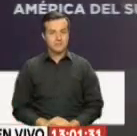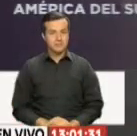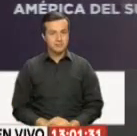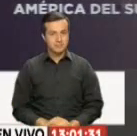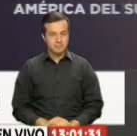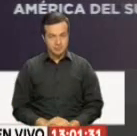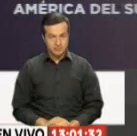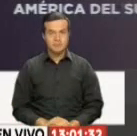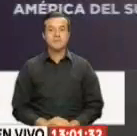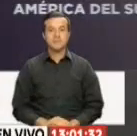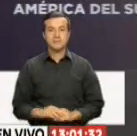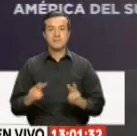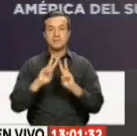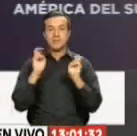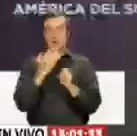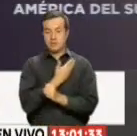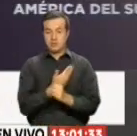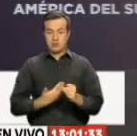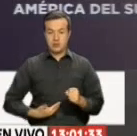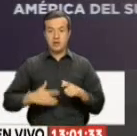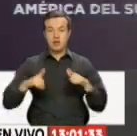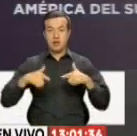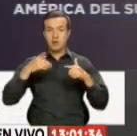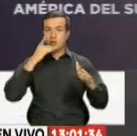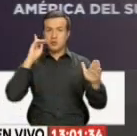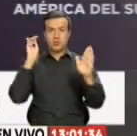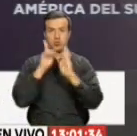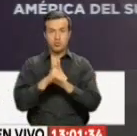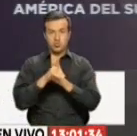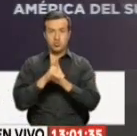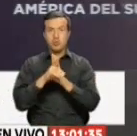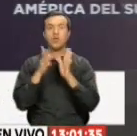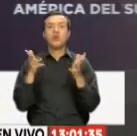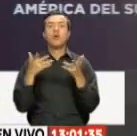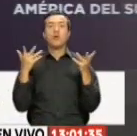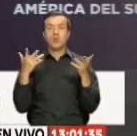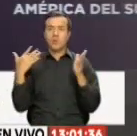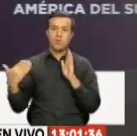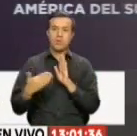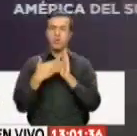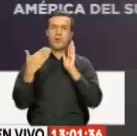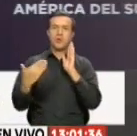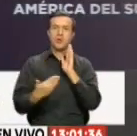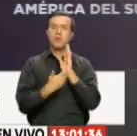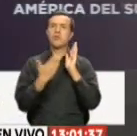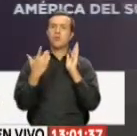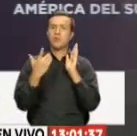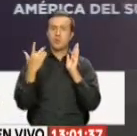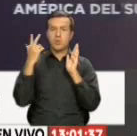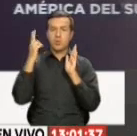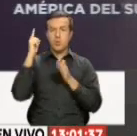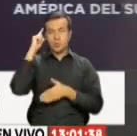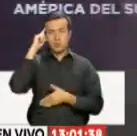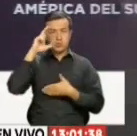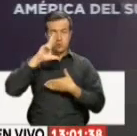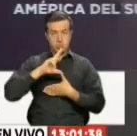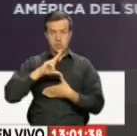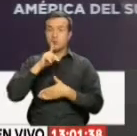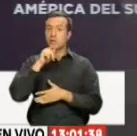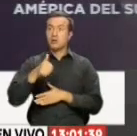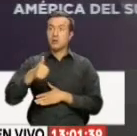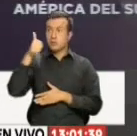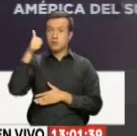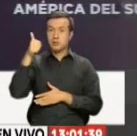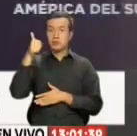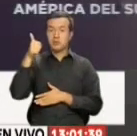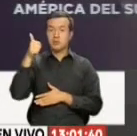Y en el mismo tema, el presidente Lenín Moreno denunció en ProSur intentos de desestabilización a gobiernos latinoamericanos, liderados